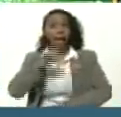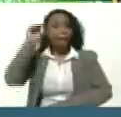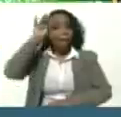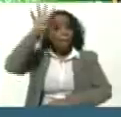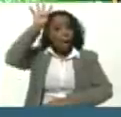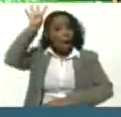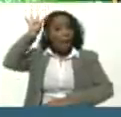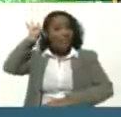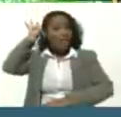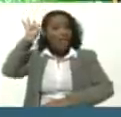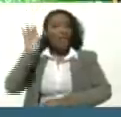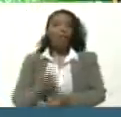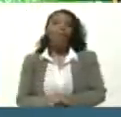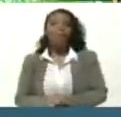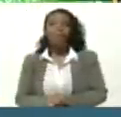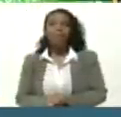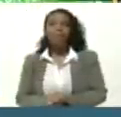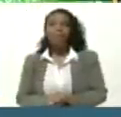Maldonado